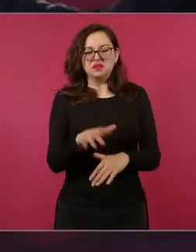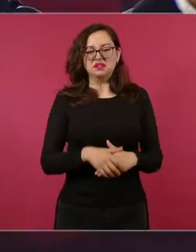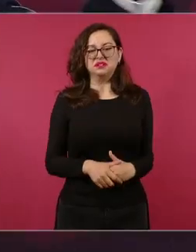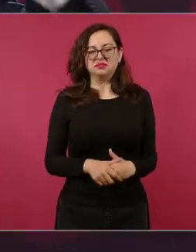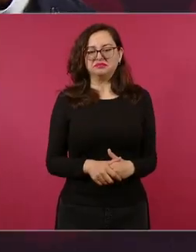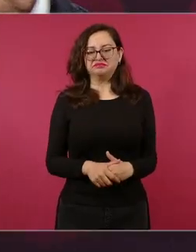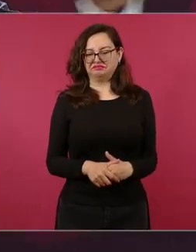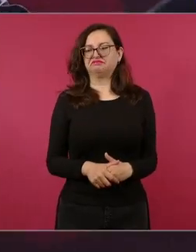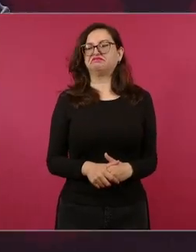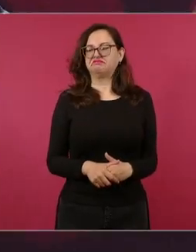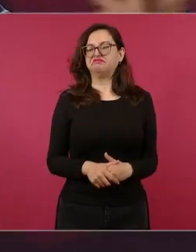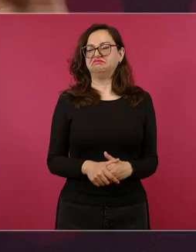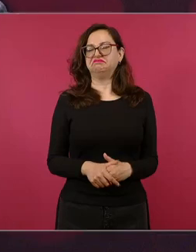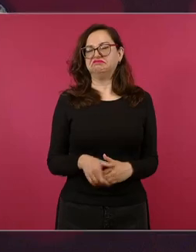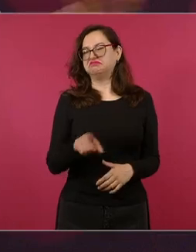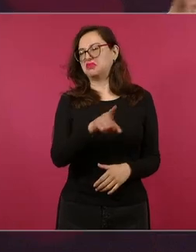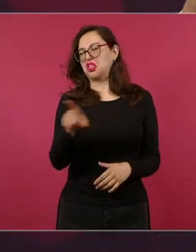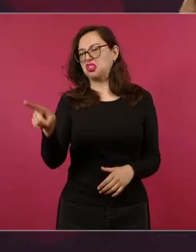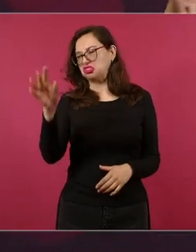eso